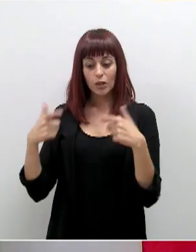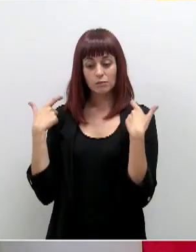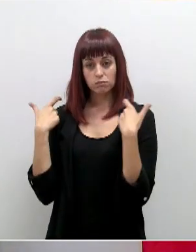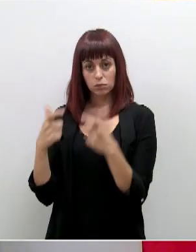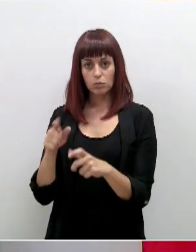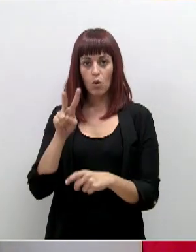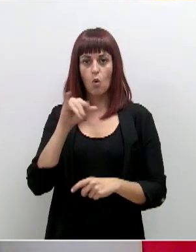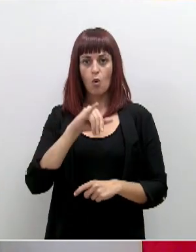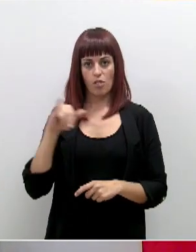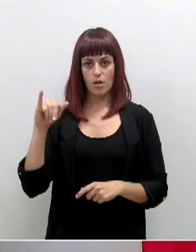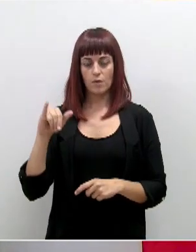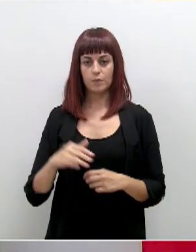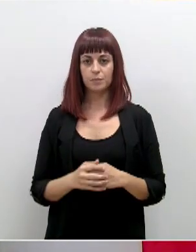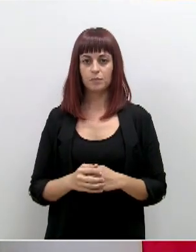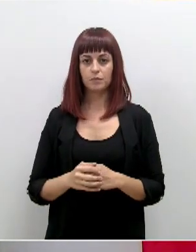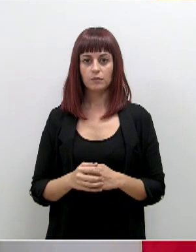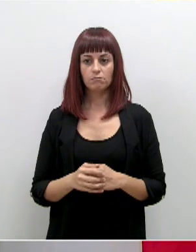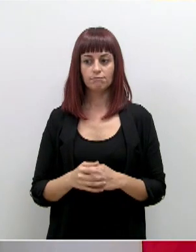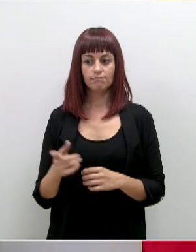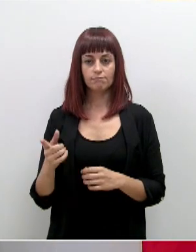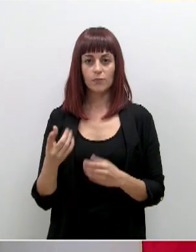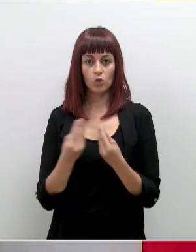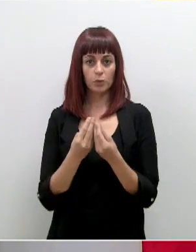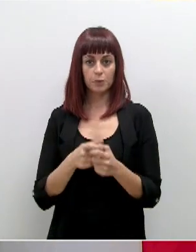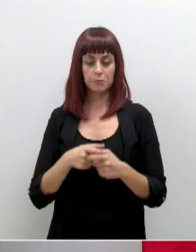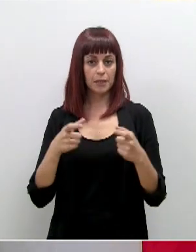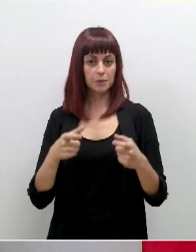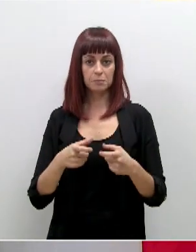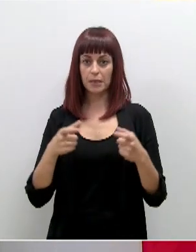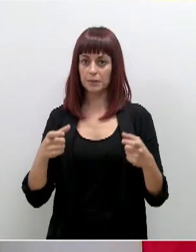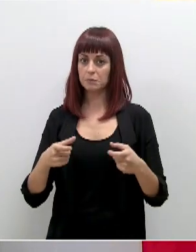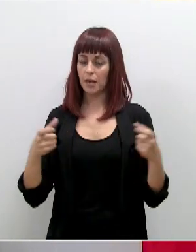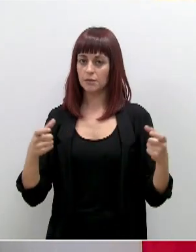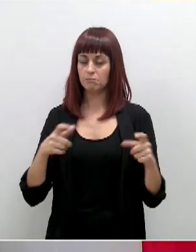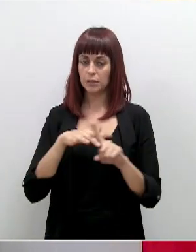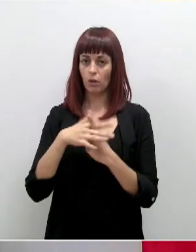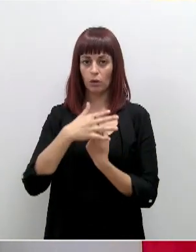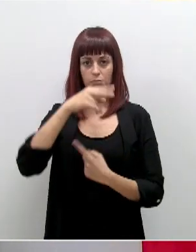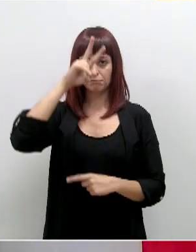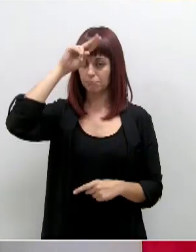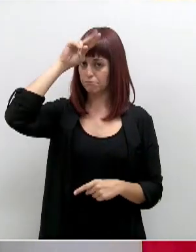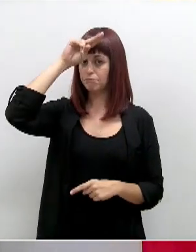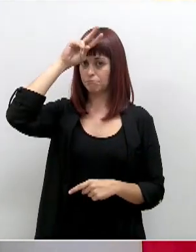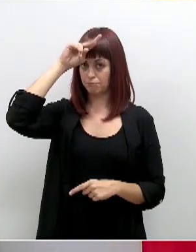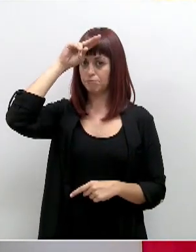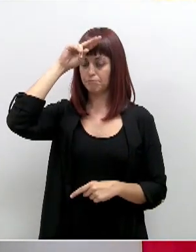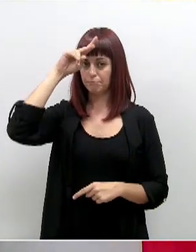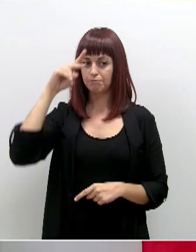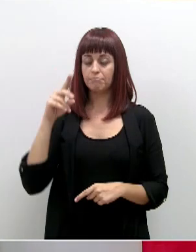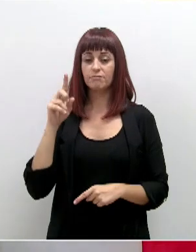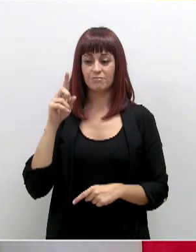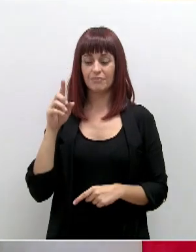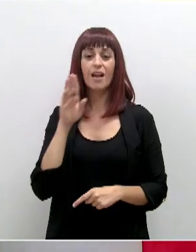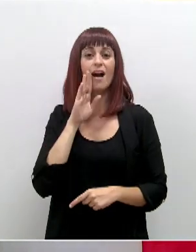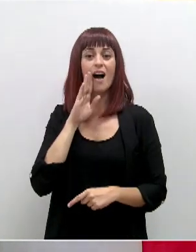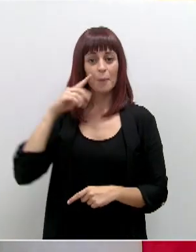cuidados intensivos. La cifra sigue creciendo y es una situación preocupante, muy preocupante. Hay que lamentar, como ha